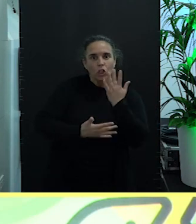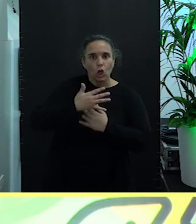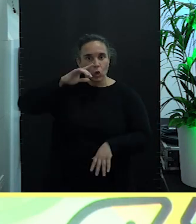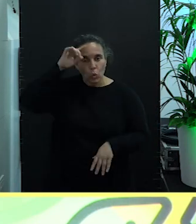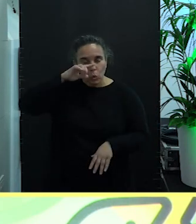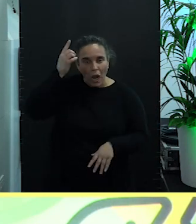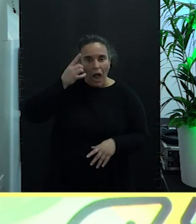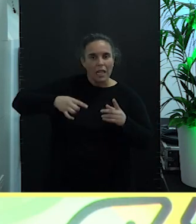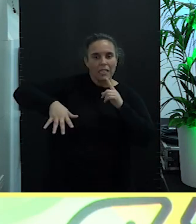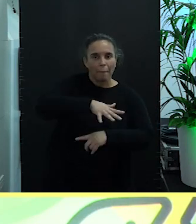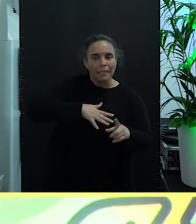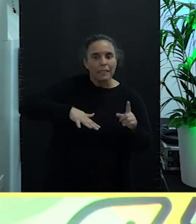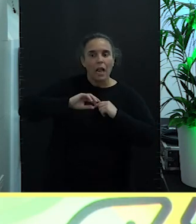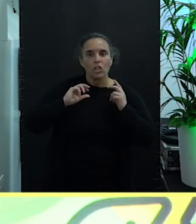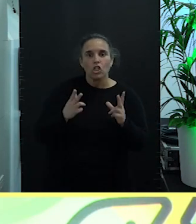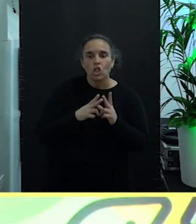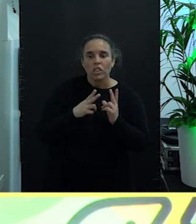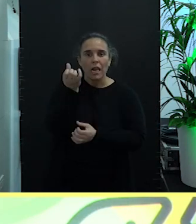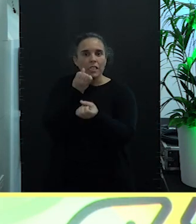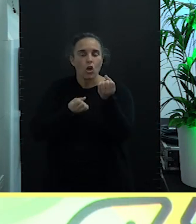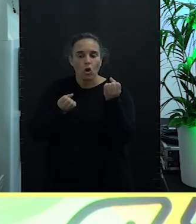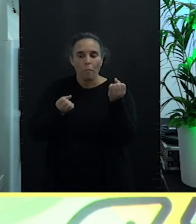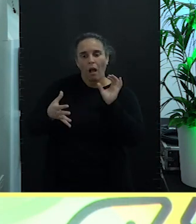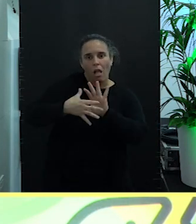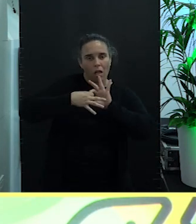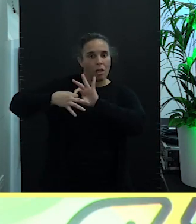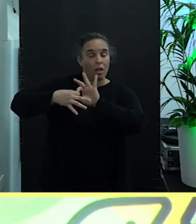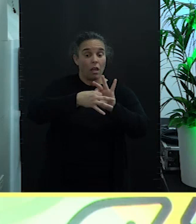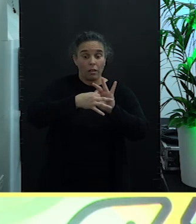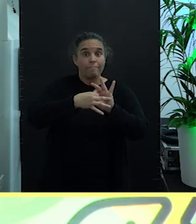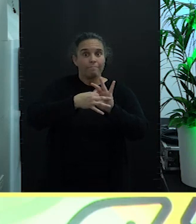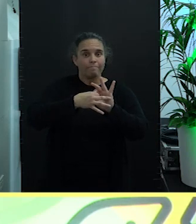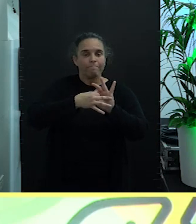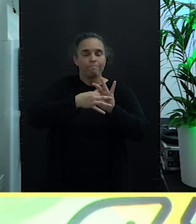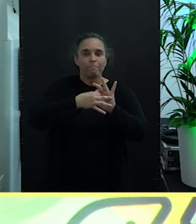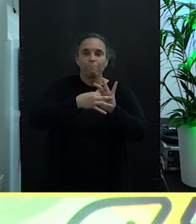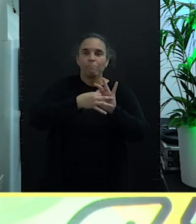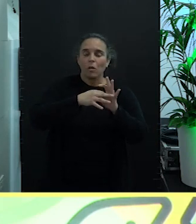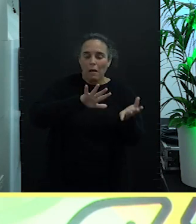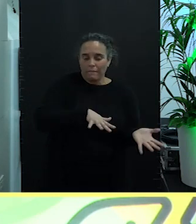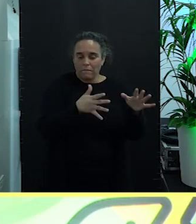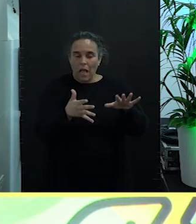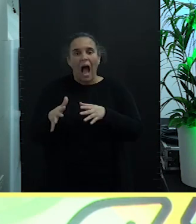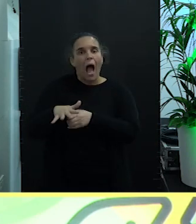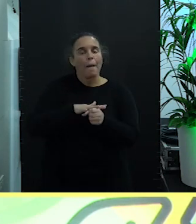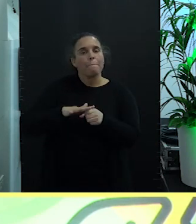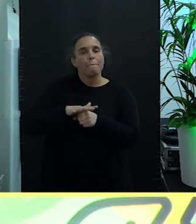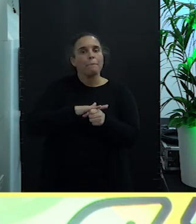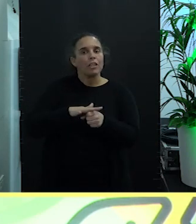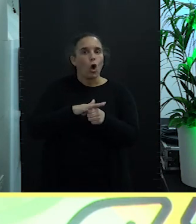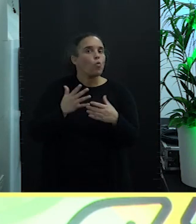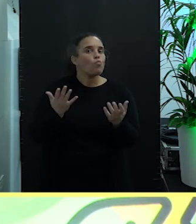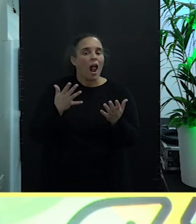ambientales, sociales y económicas que se desarrollan en un ámbito que es el espacio